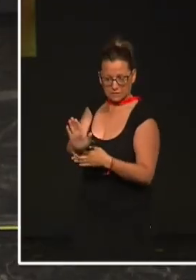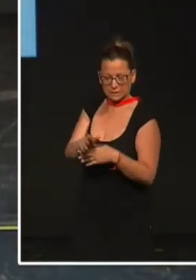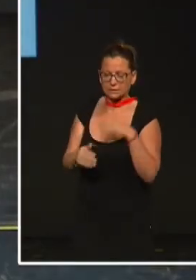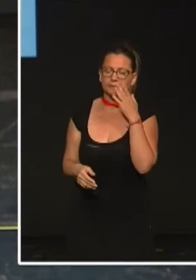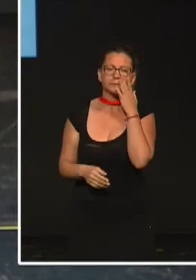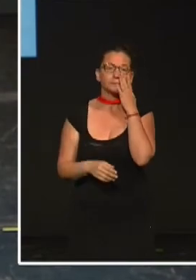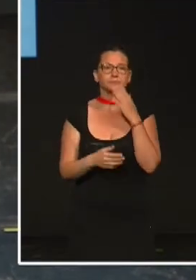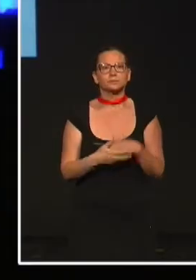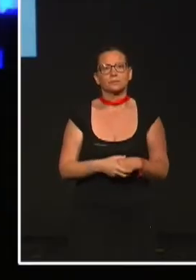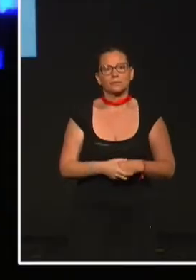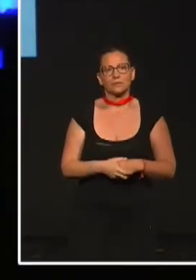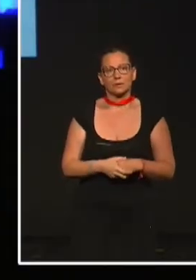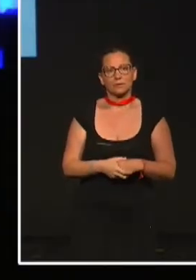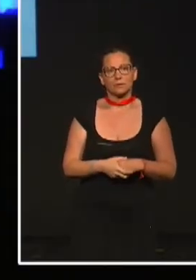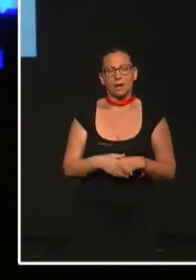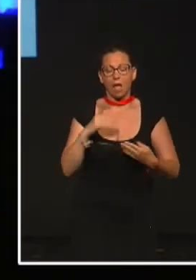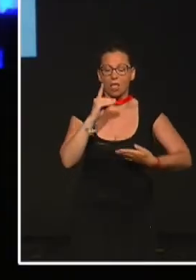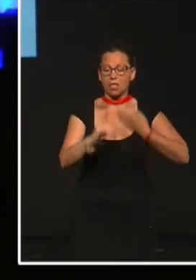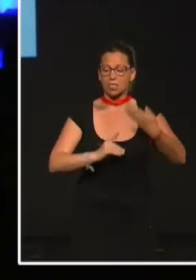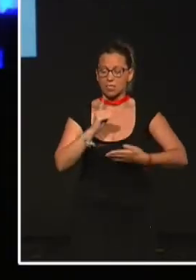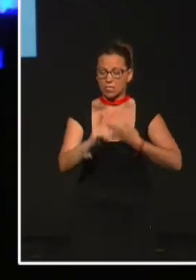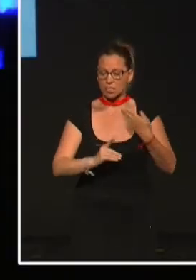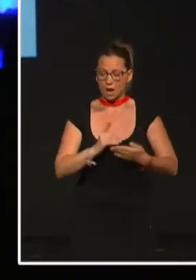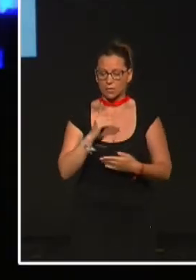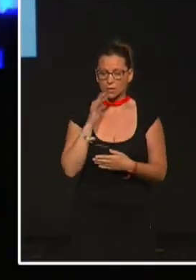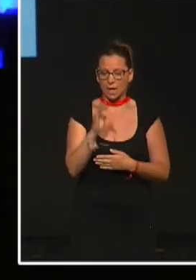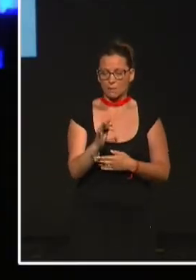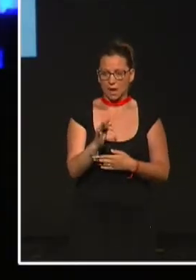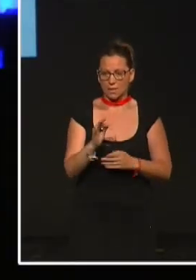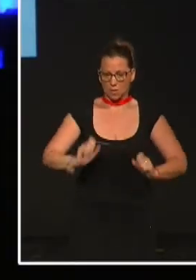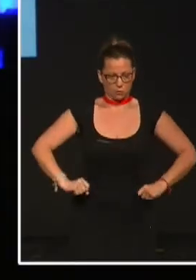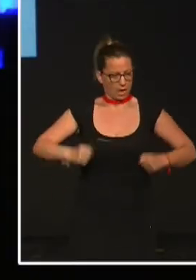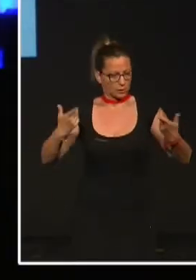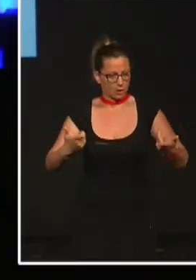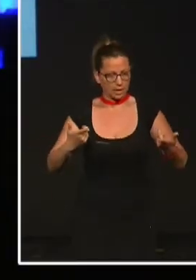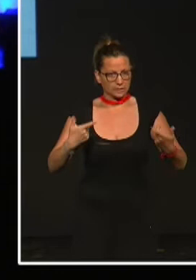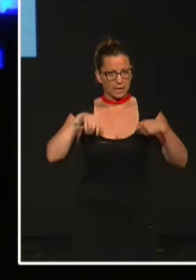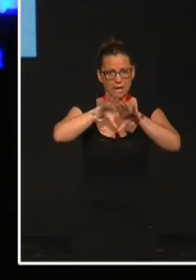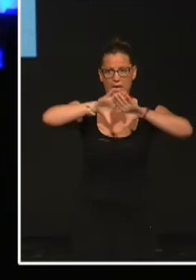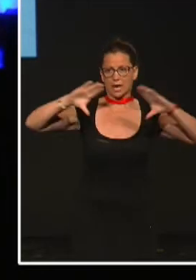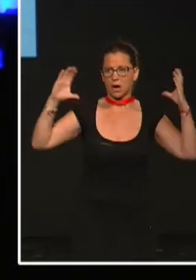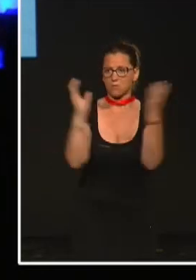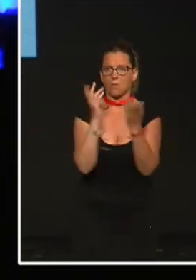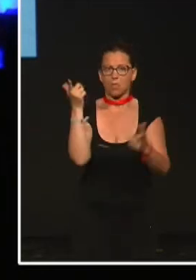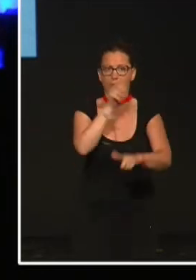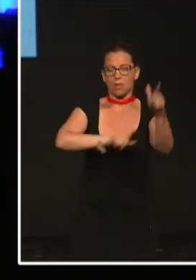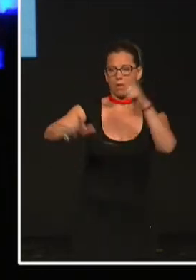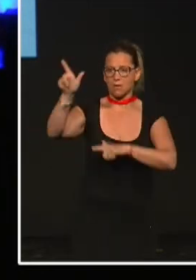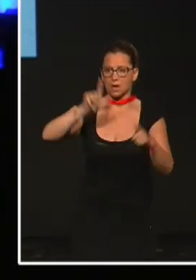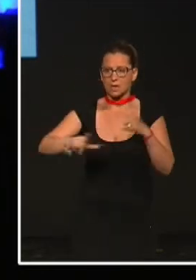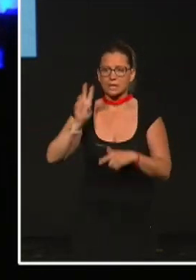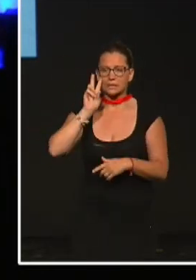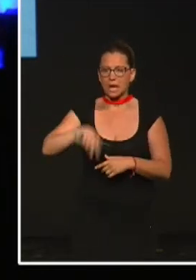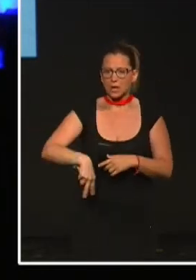charla. Darwin, además de ser un naturalista muy reconocido en sus viajes alrededor del mundo, se le reconoce por una